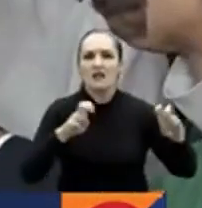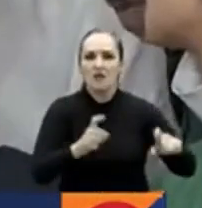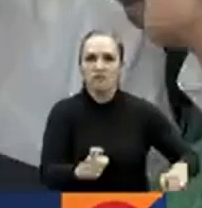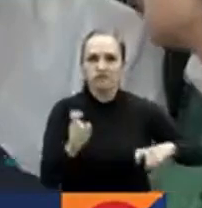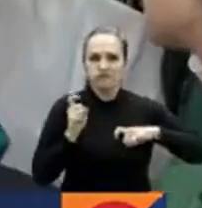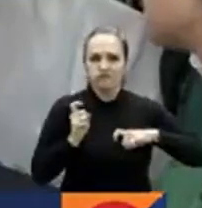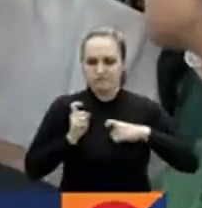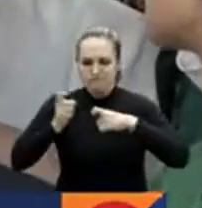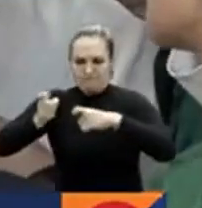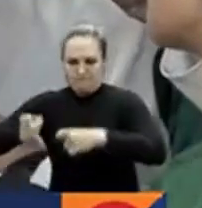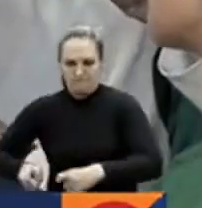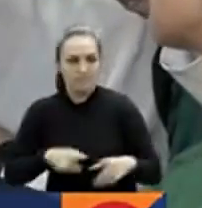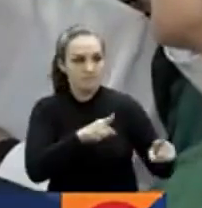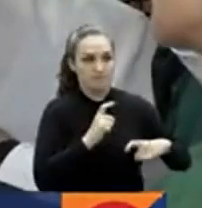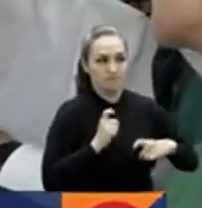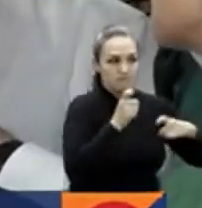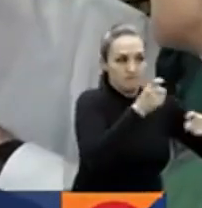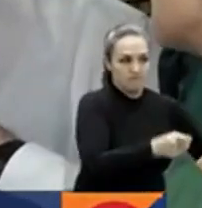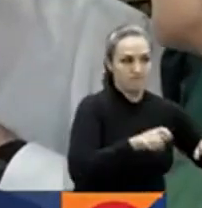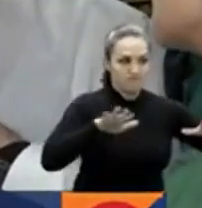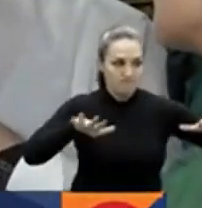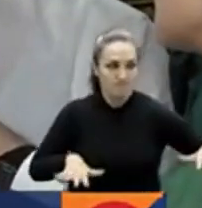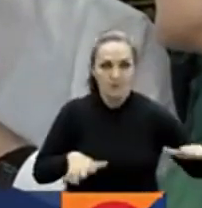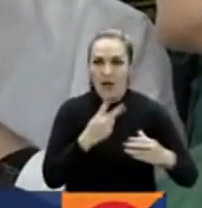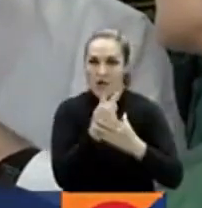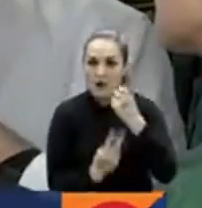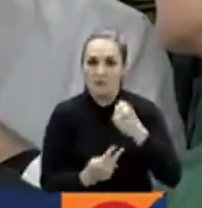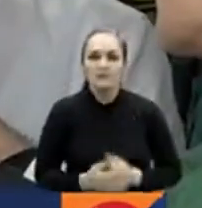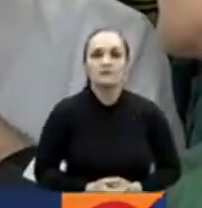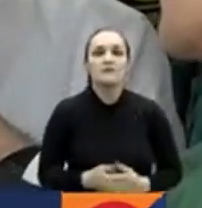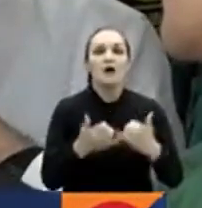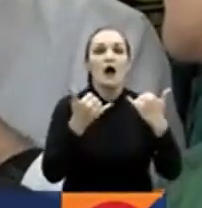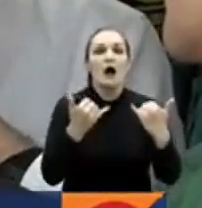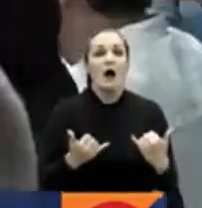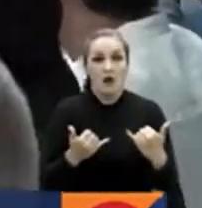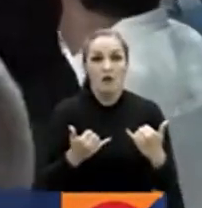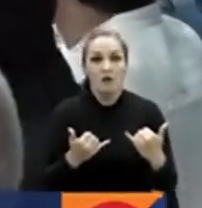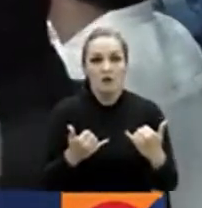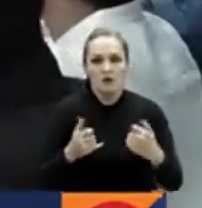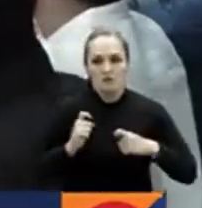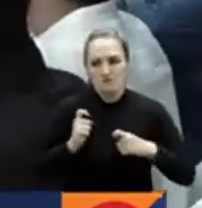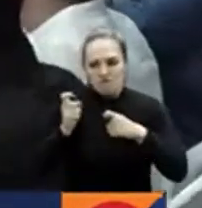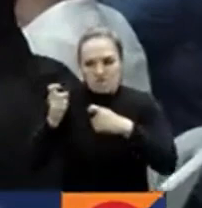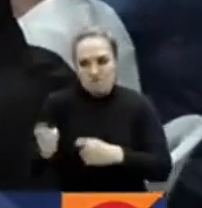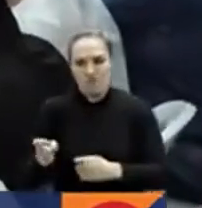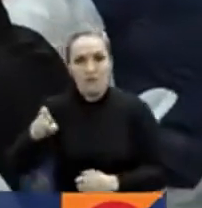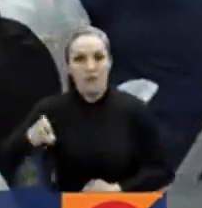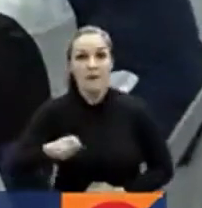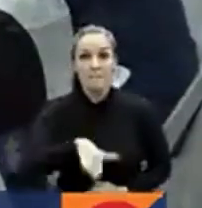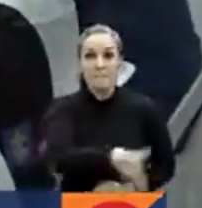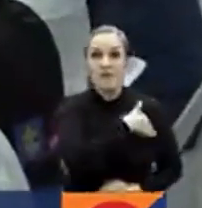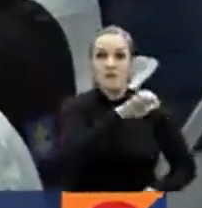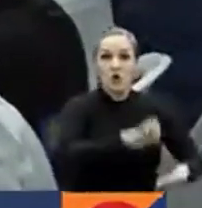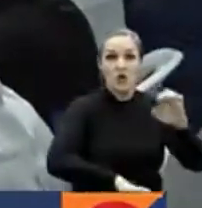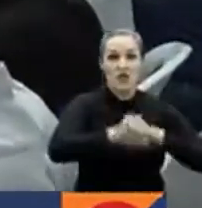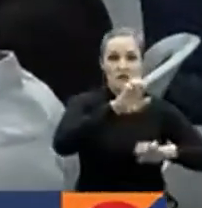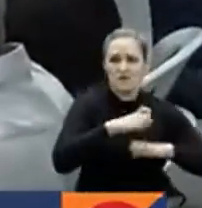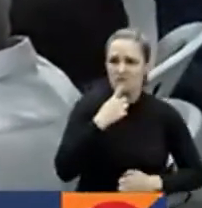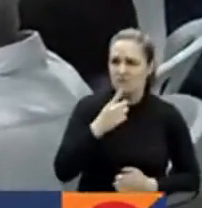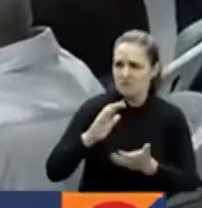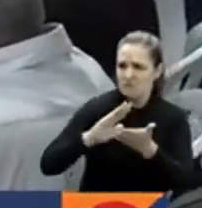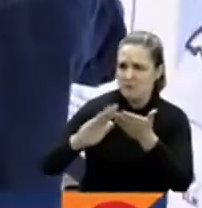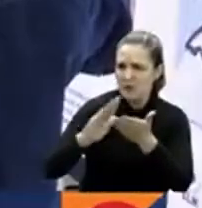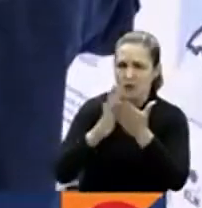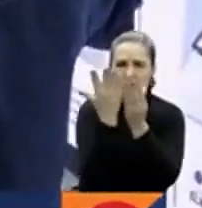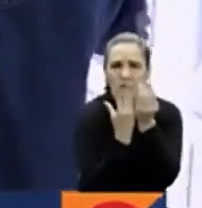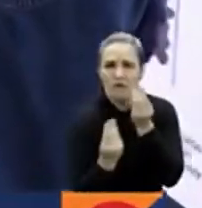En un reiterado incumplimiento del cese. Ministro de Defensa condenó ataques de las disidencias